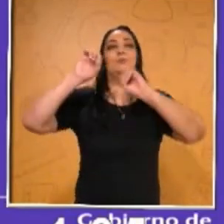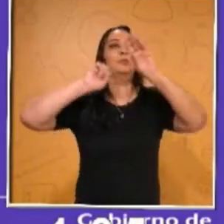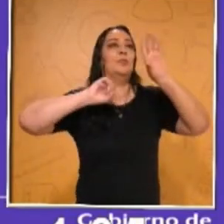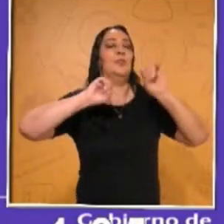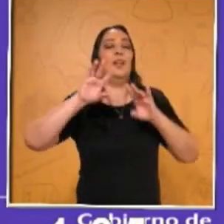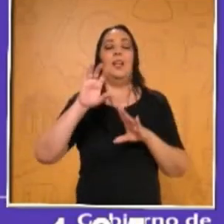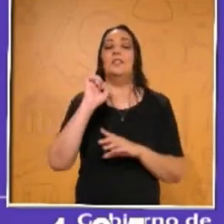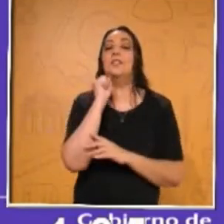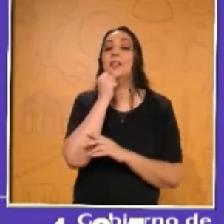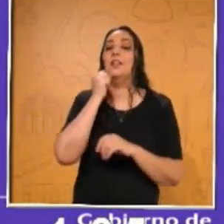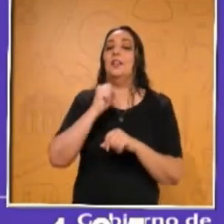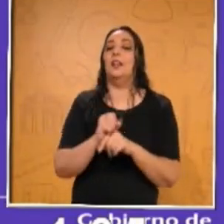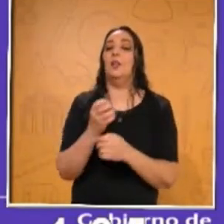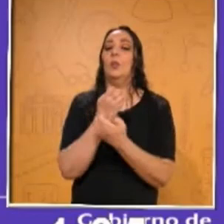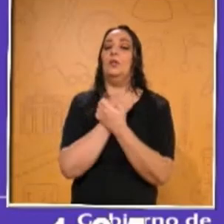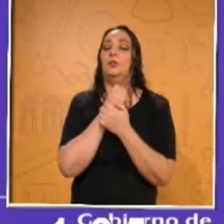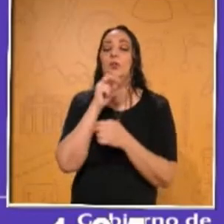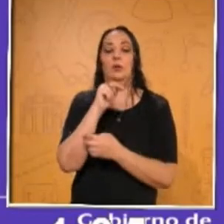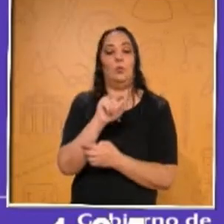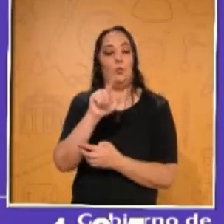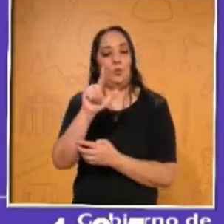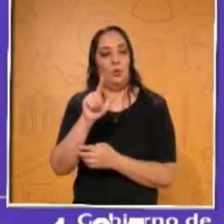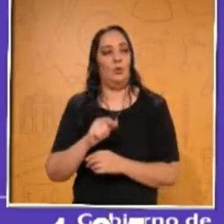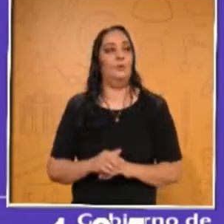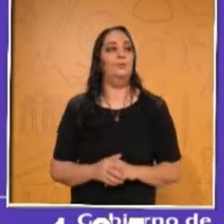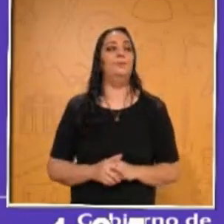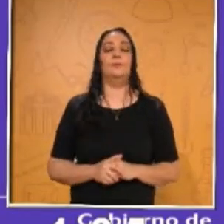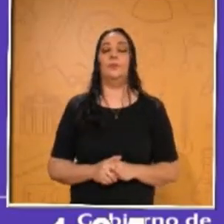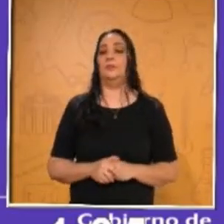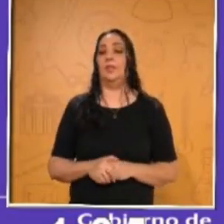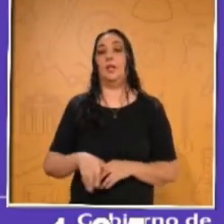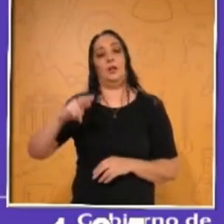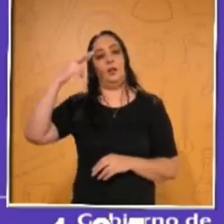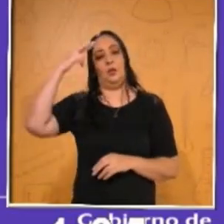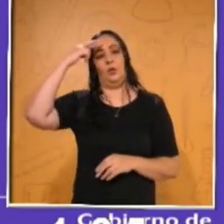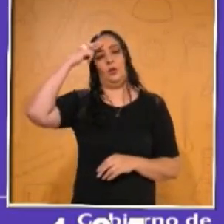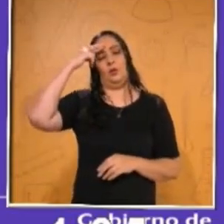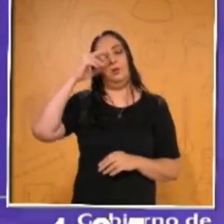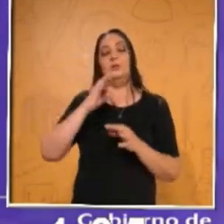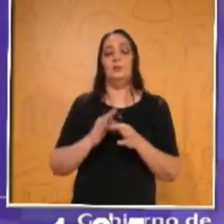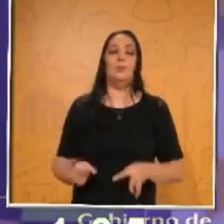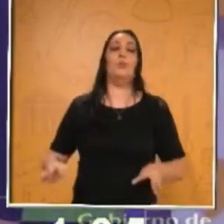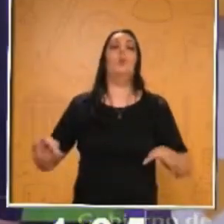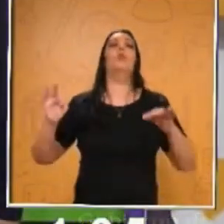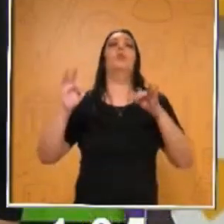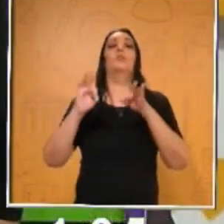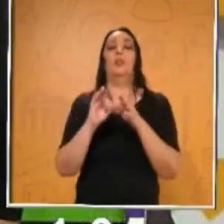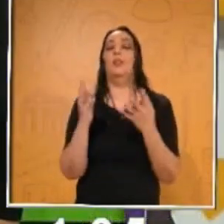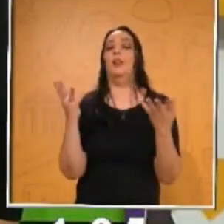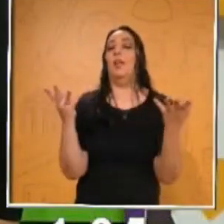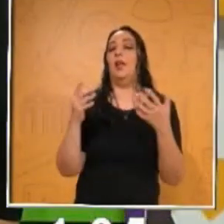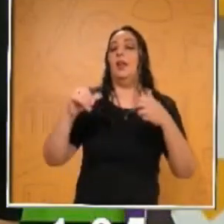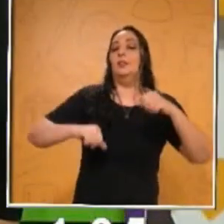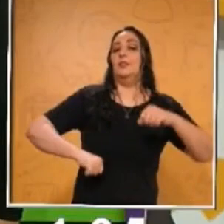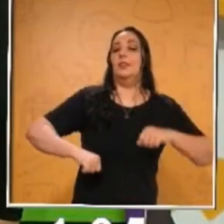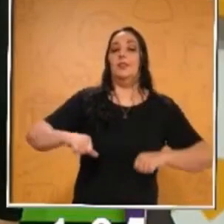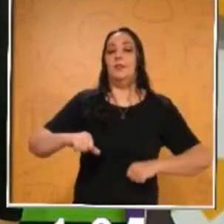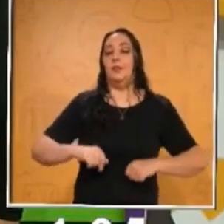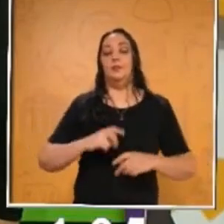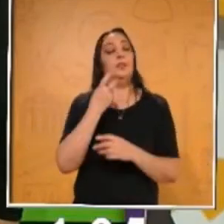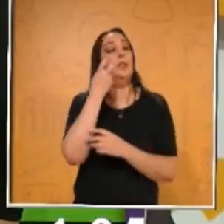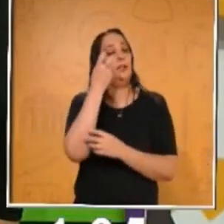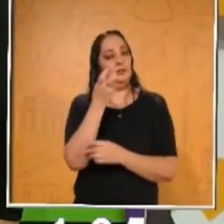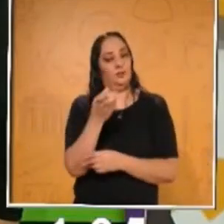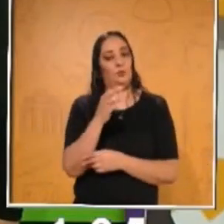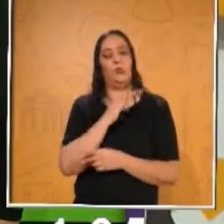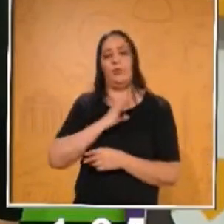la página de la Secretaría de Educación de Nuevo León. Así es, niños. Y recuerden que es bien importante que lleven a cabo las actividades porque todo esto